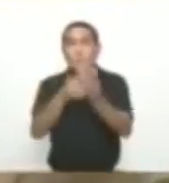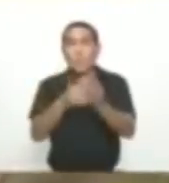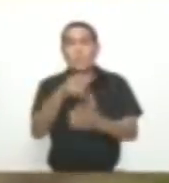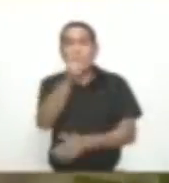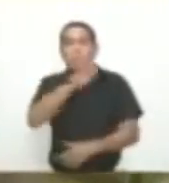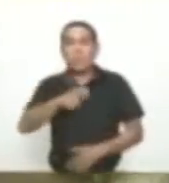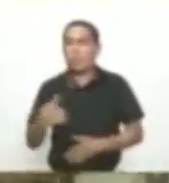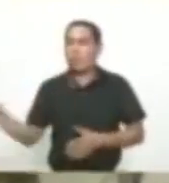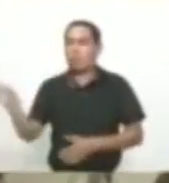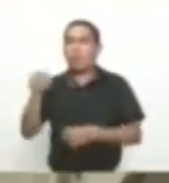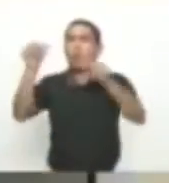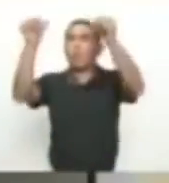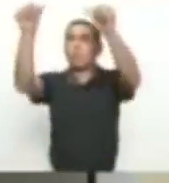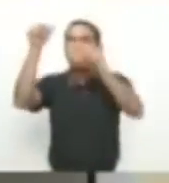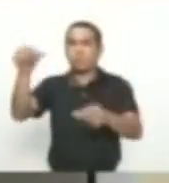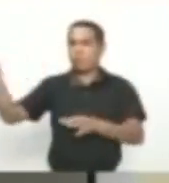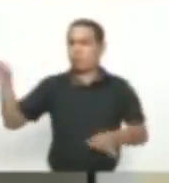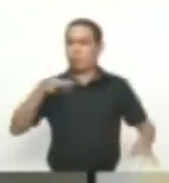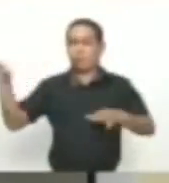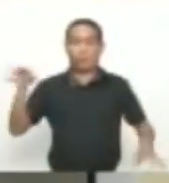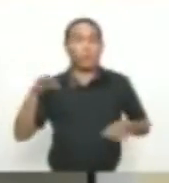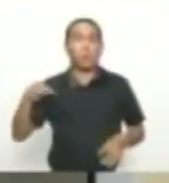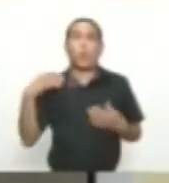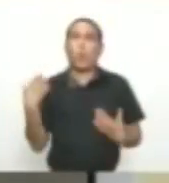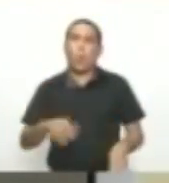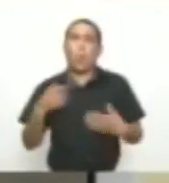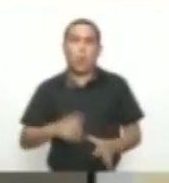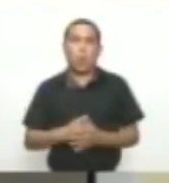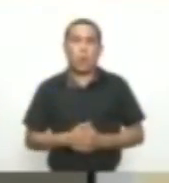democracia Simón Bolívar Del caribe En